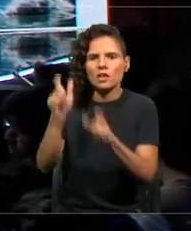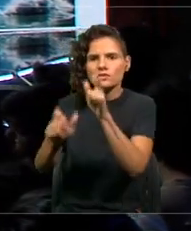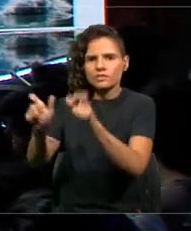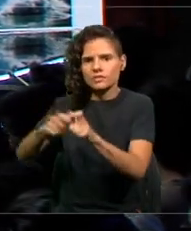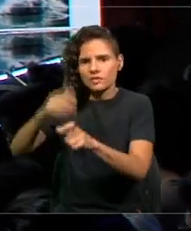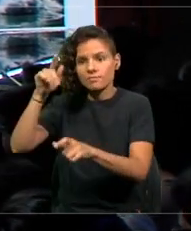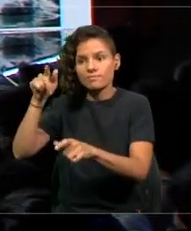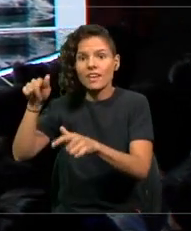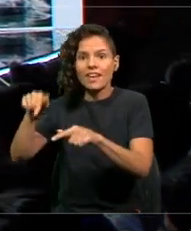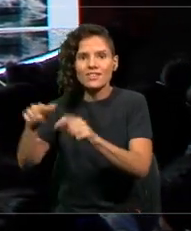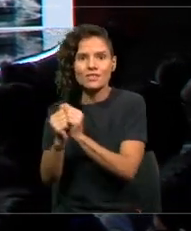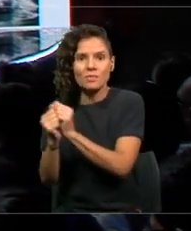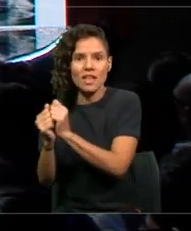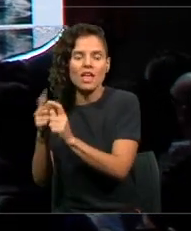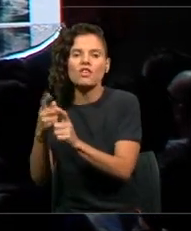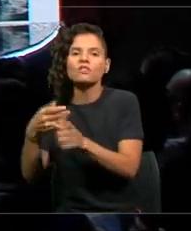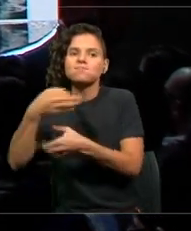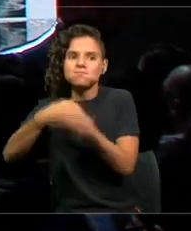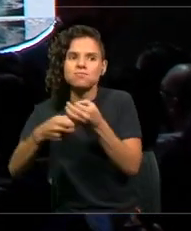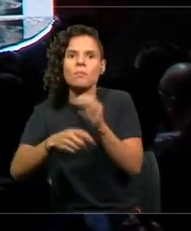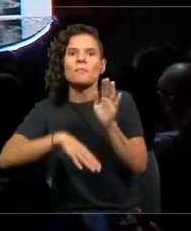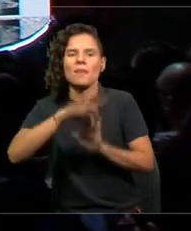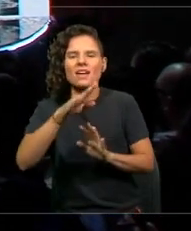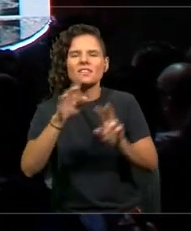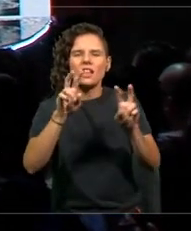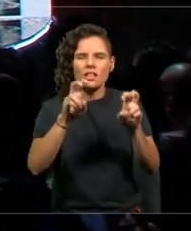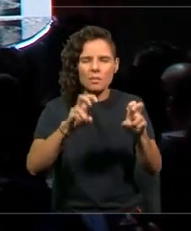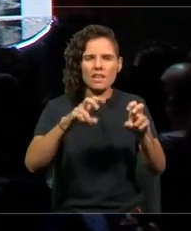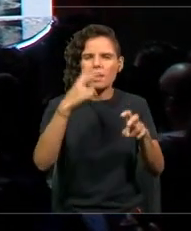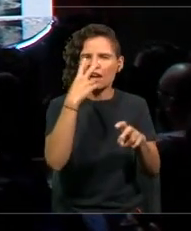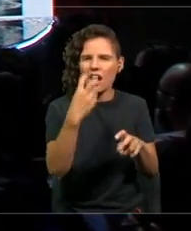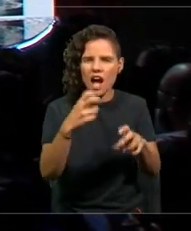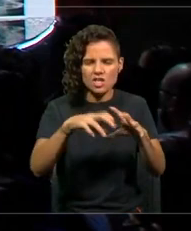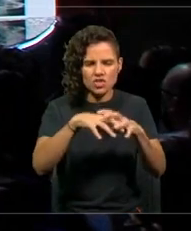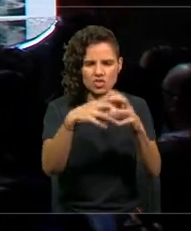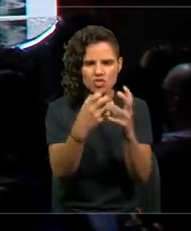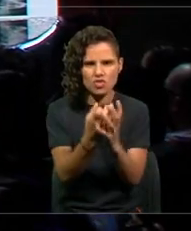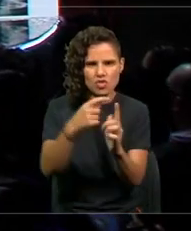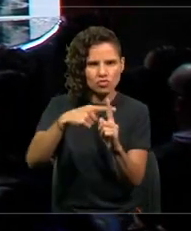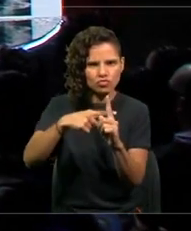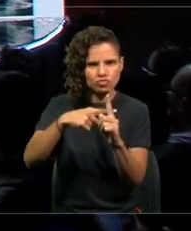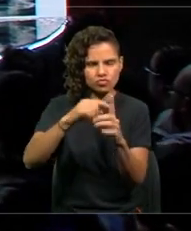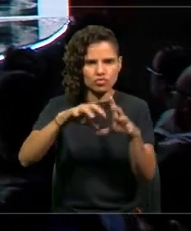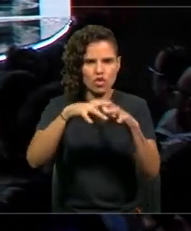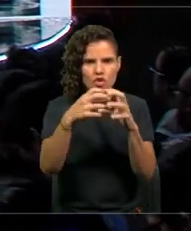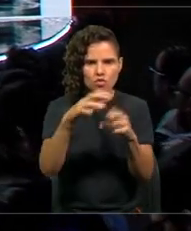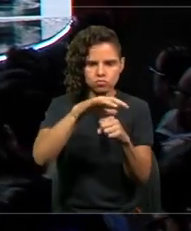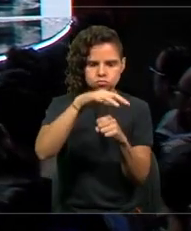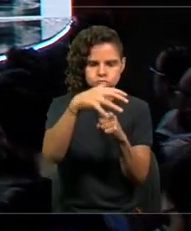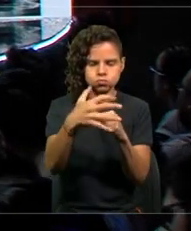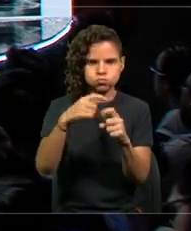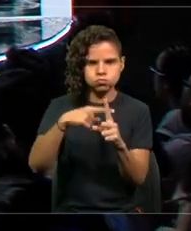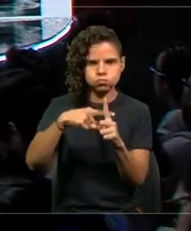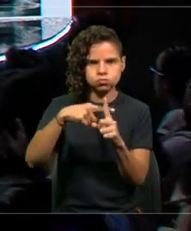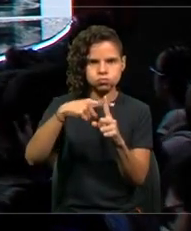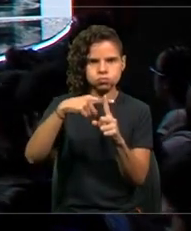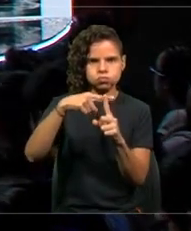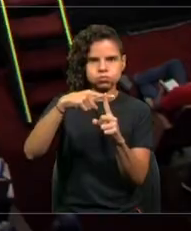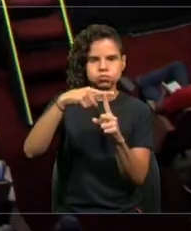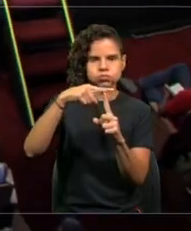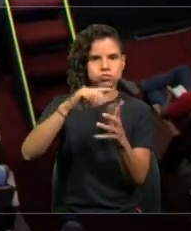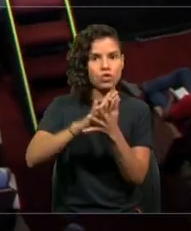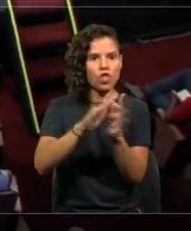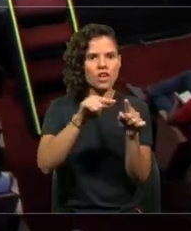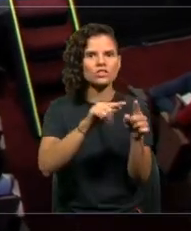tema de cómo los gases de efecto invernadero producen un calentamiento global y eso va generando este cambio.